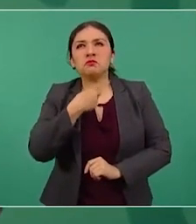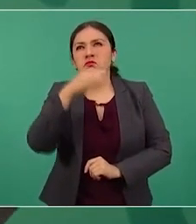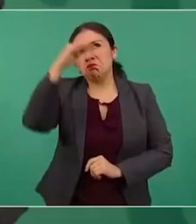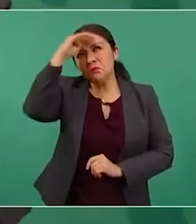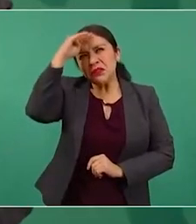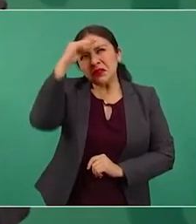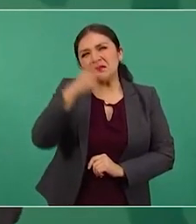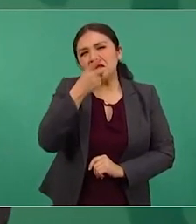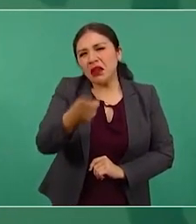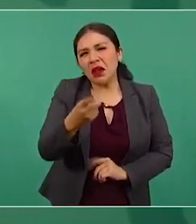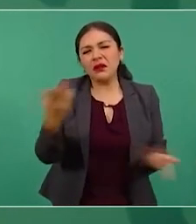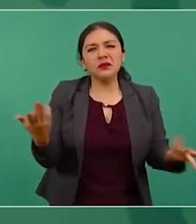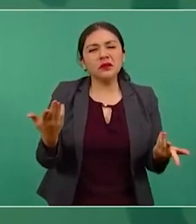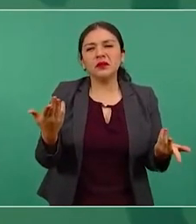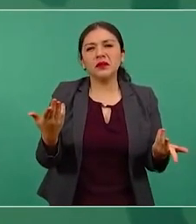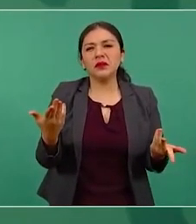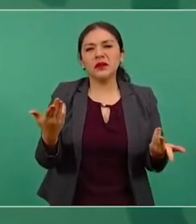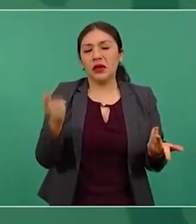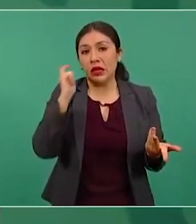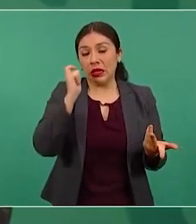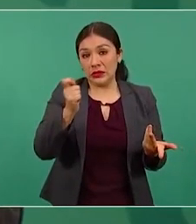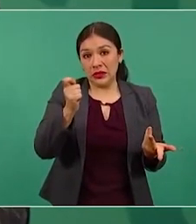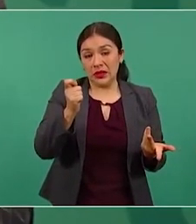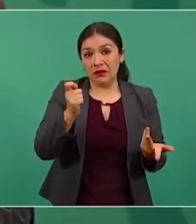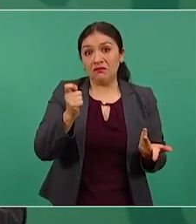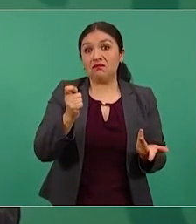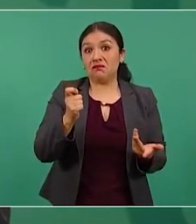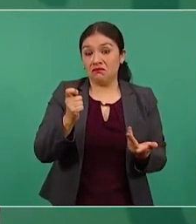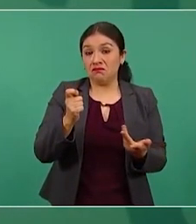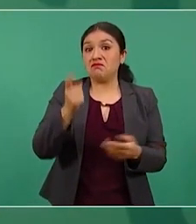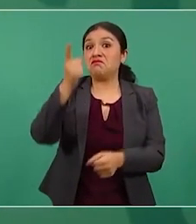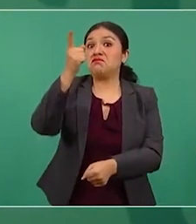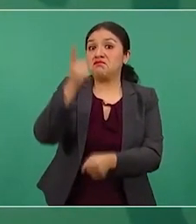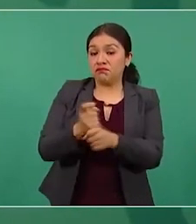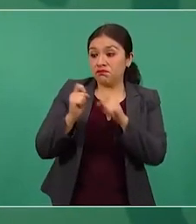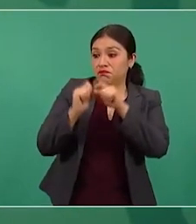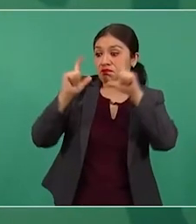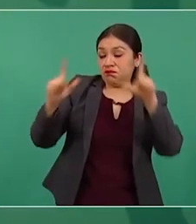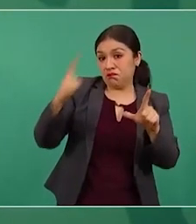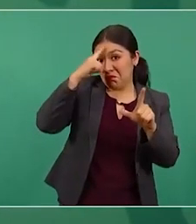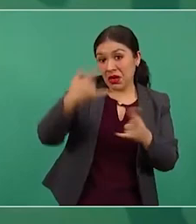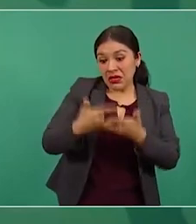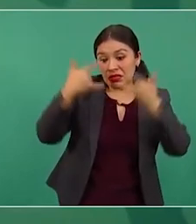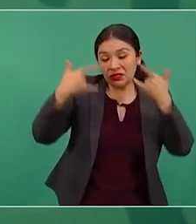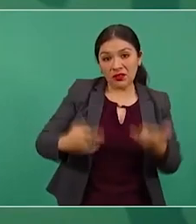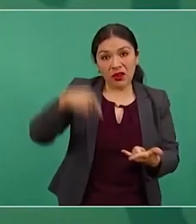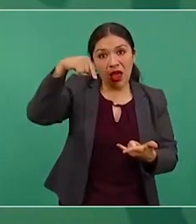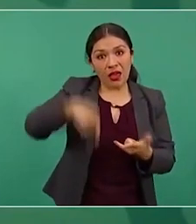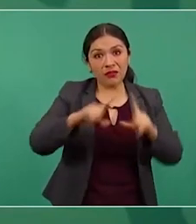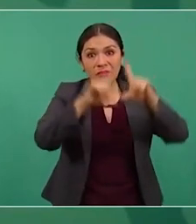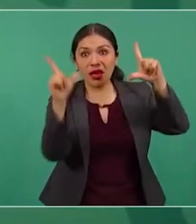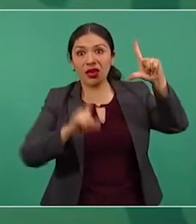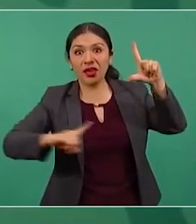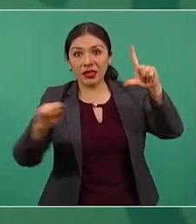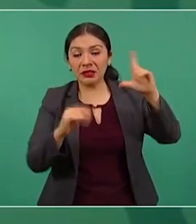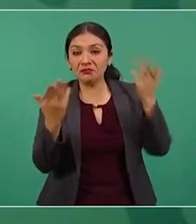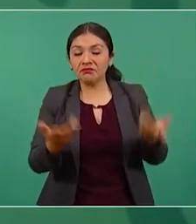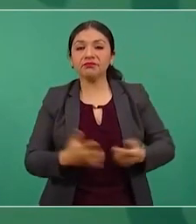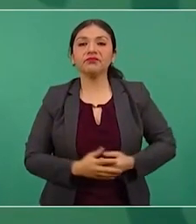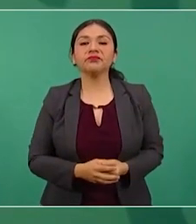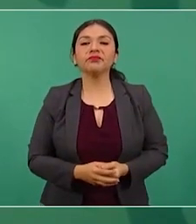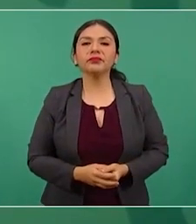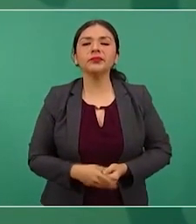momentos estelares en la historia de nuestro país. En cuanto